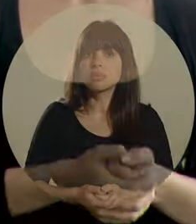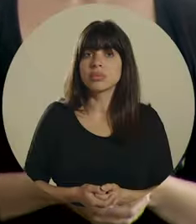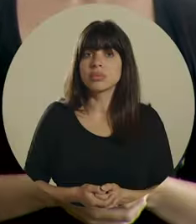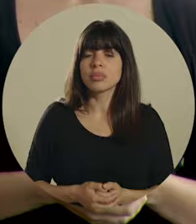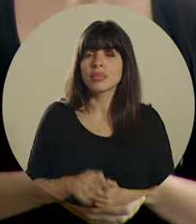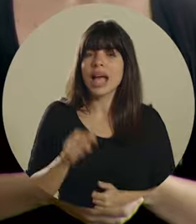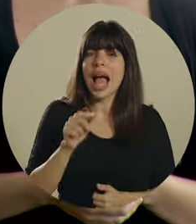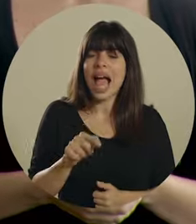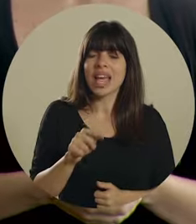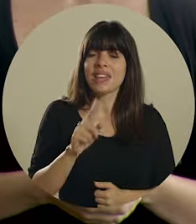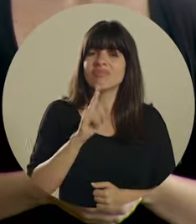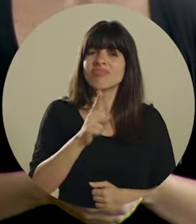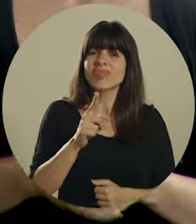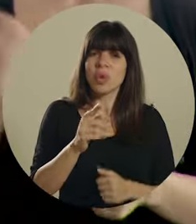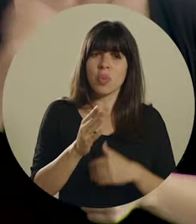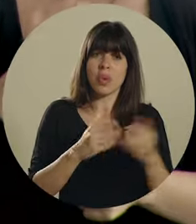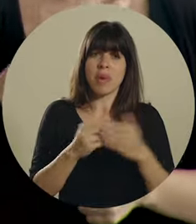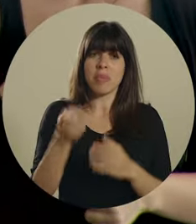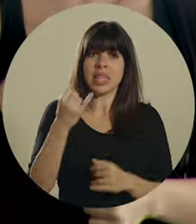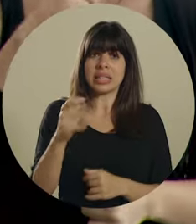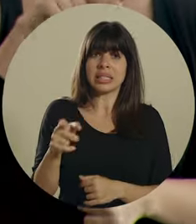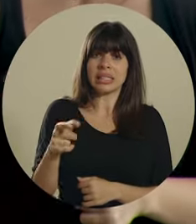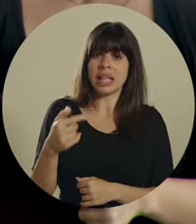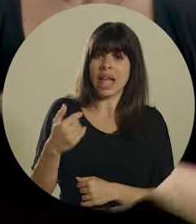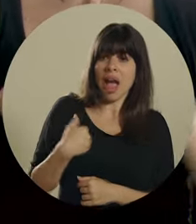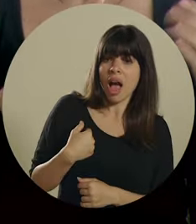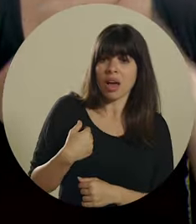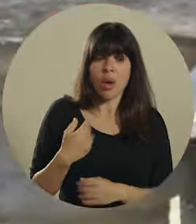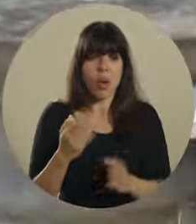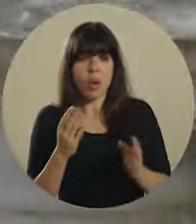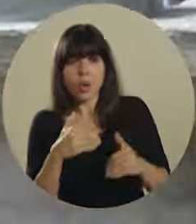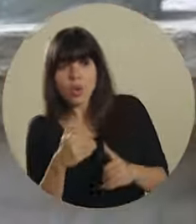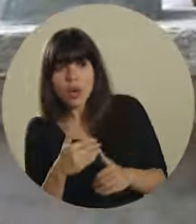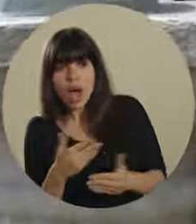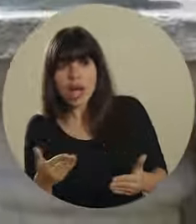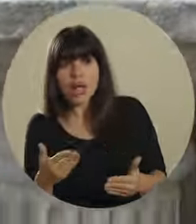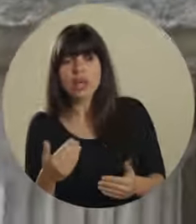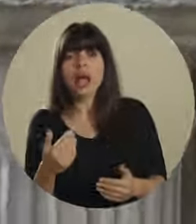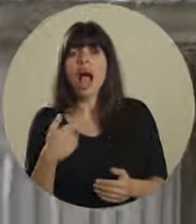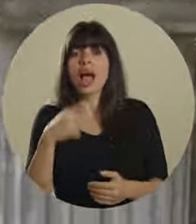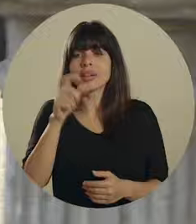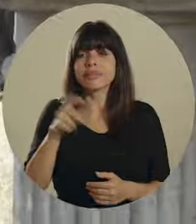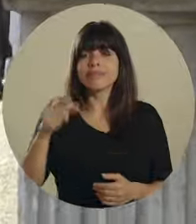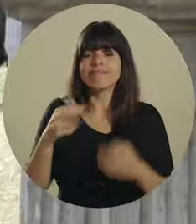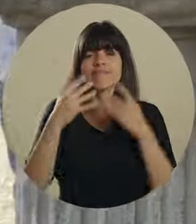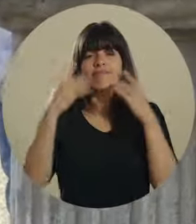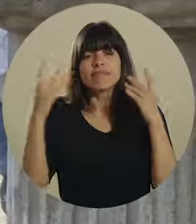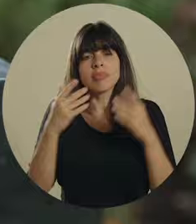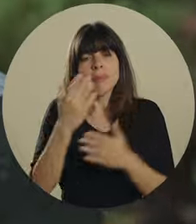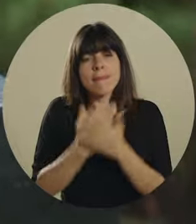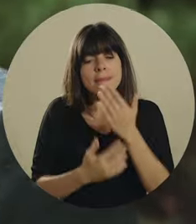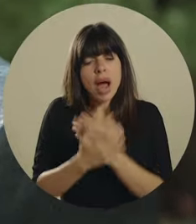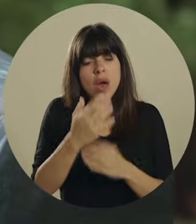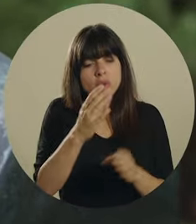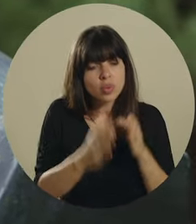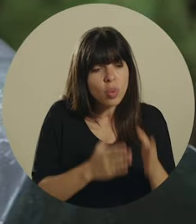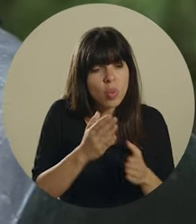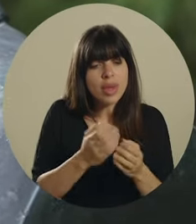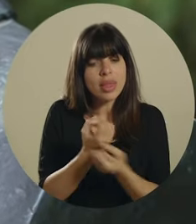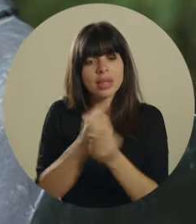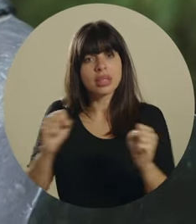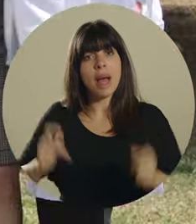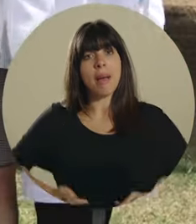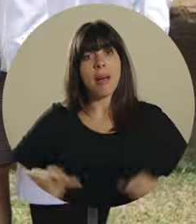en donde no importa si se tiene o no se tiene, hay manos generosas que cuidan